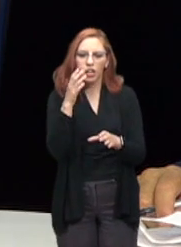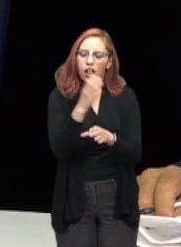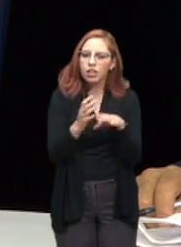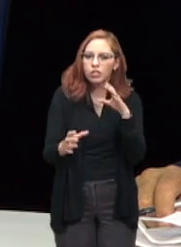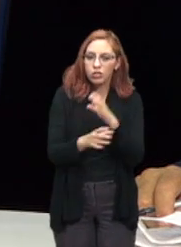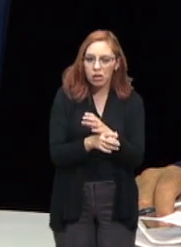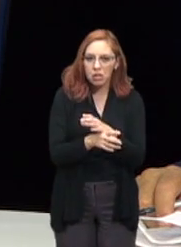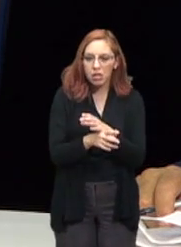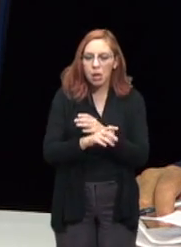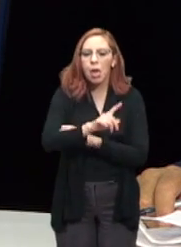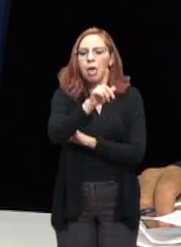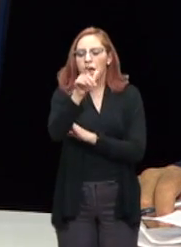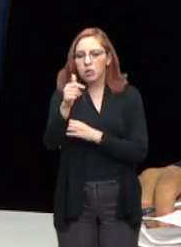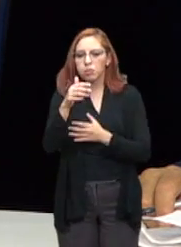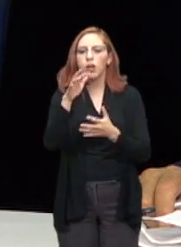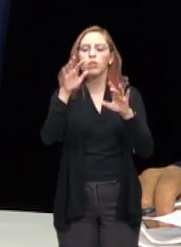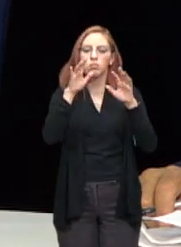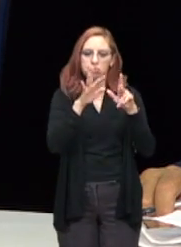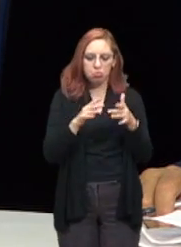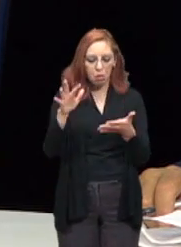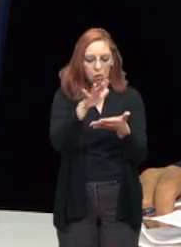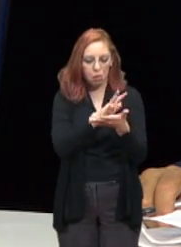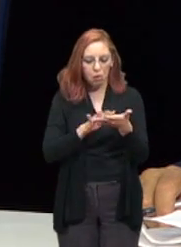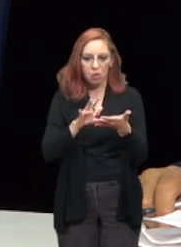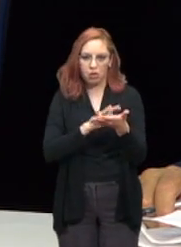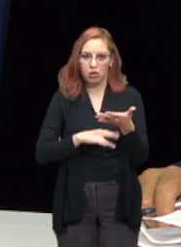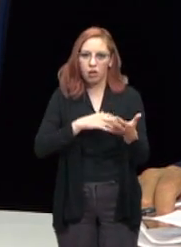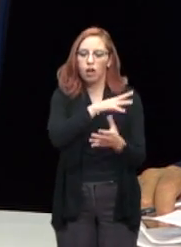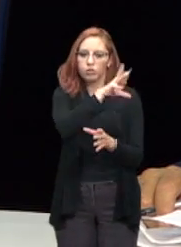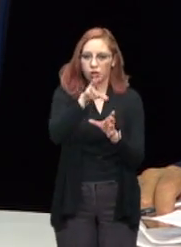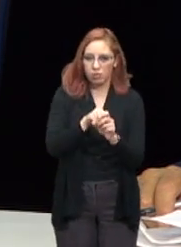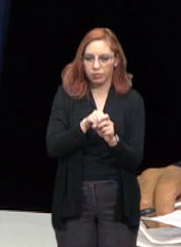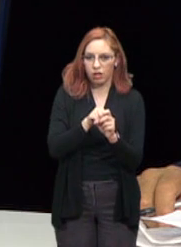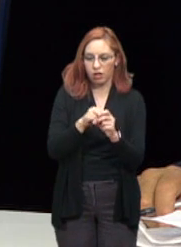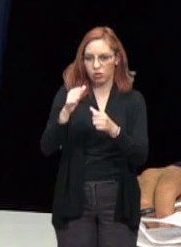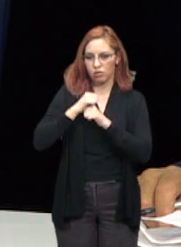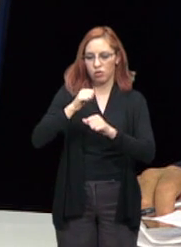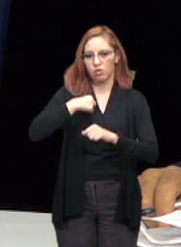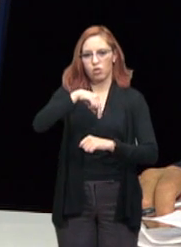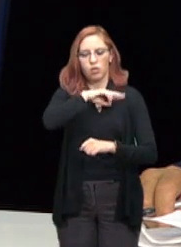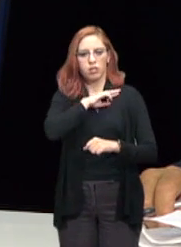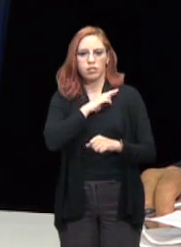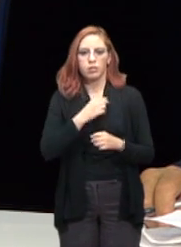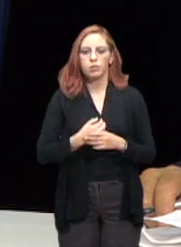completa, de acuerdo, al actuar de nuestras autoridades. Una pausa, regresamos.